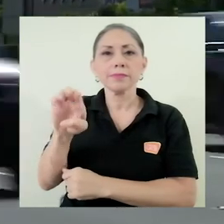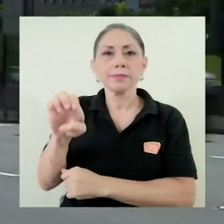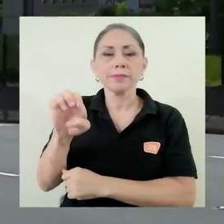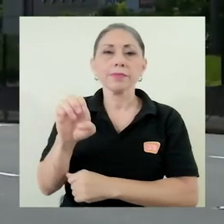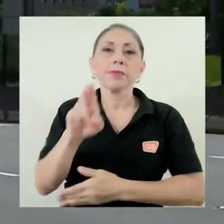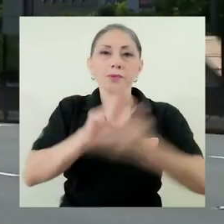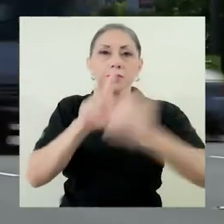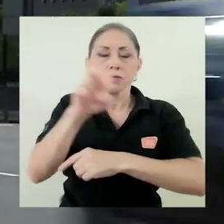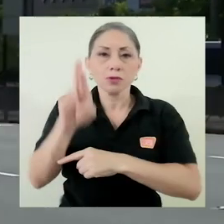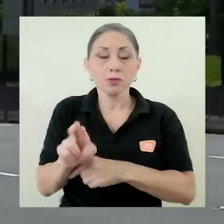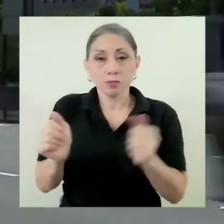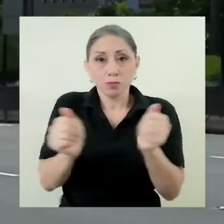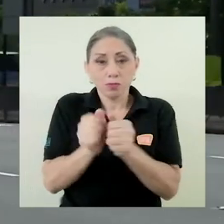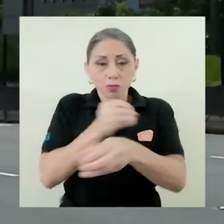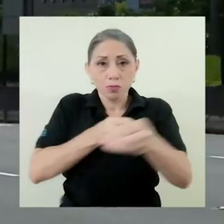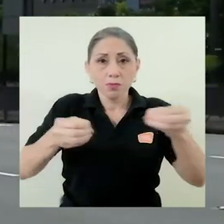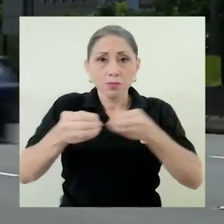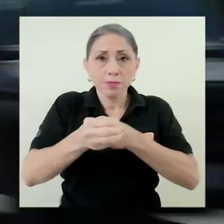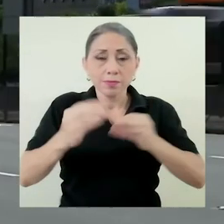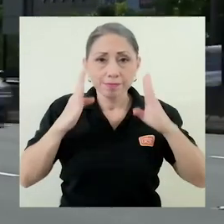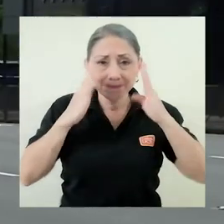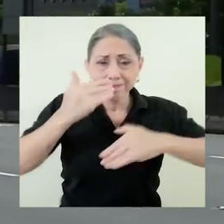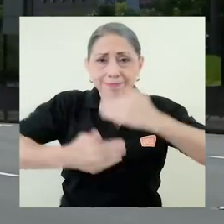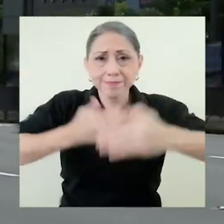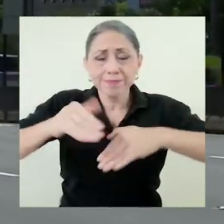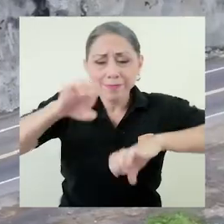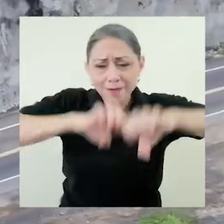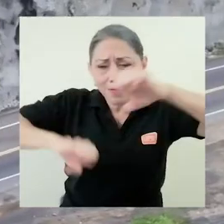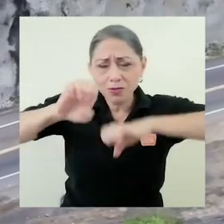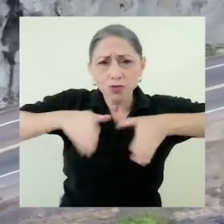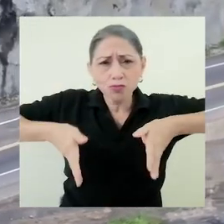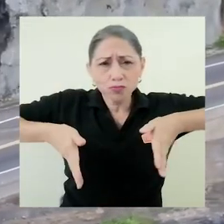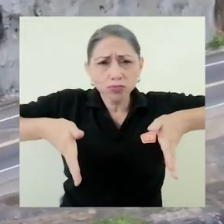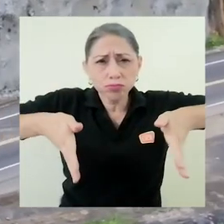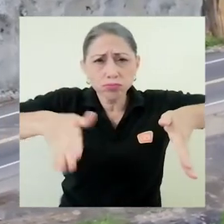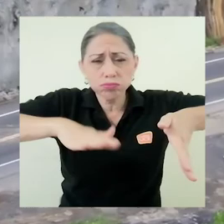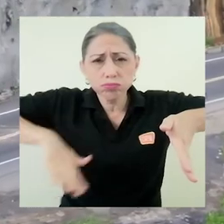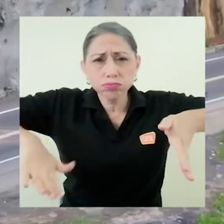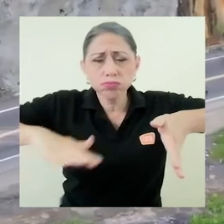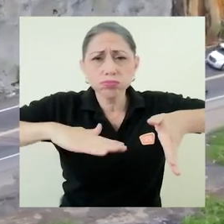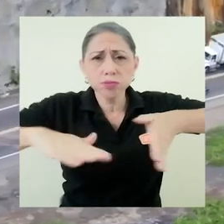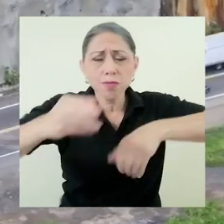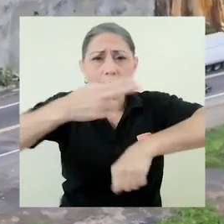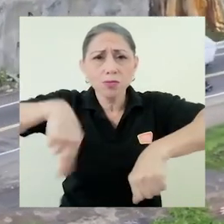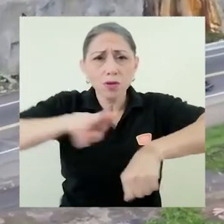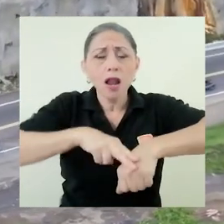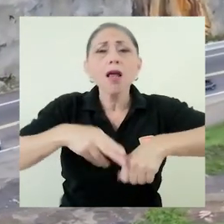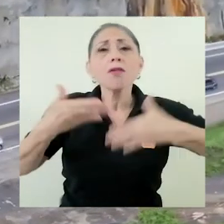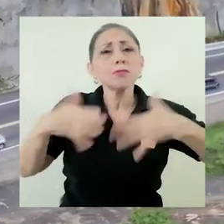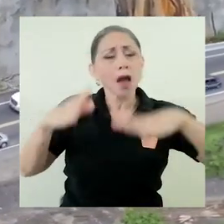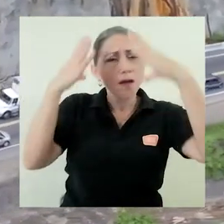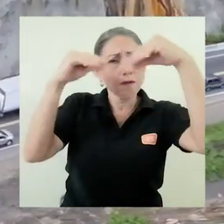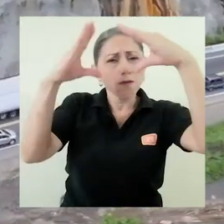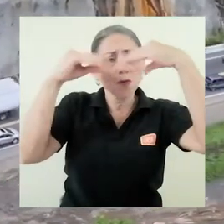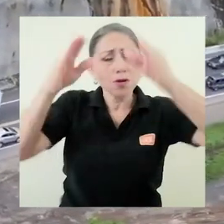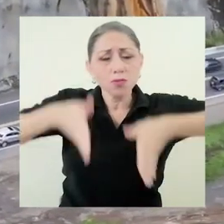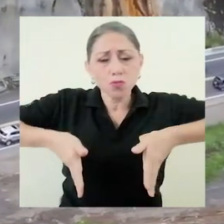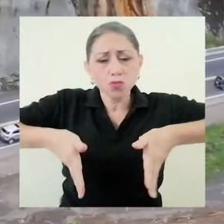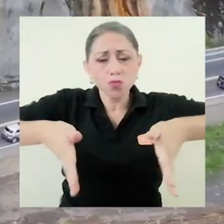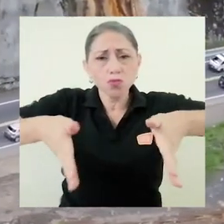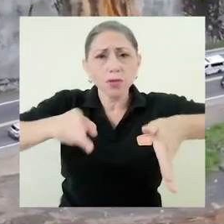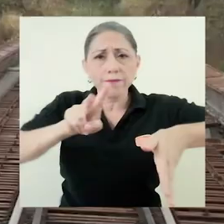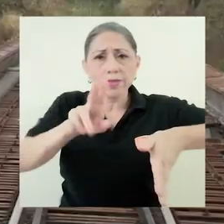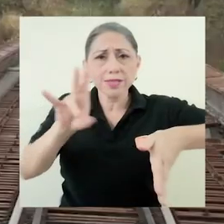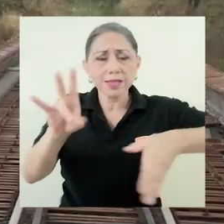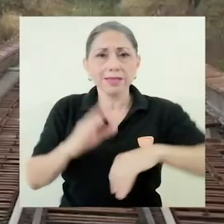de su Unidad de Gestión y Evaluación de la Red Vial Nacional, ha realizado informes sobre las condiciones de la Ruta Nacional 27.